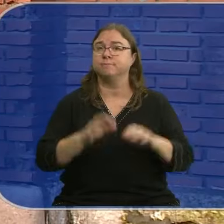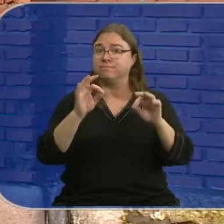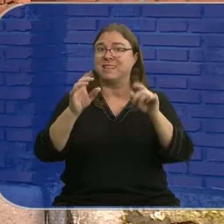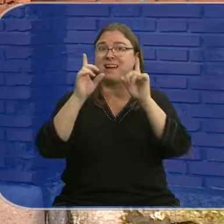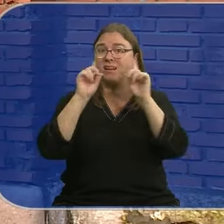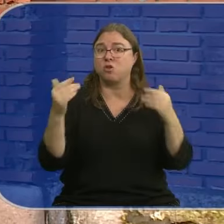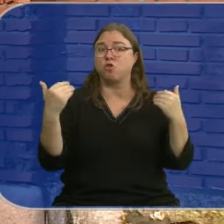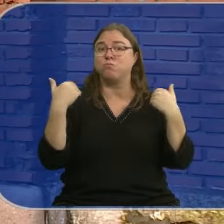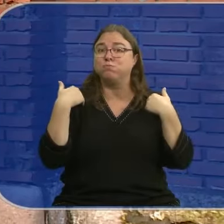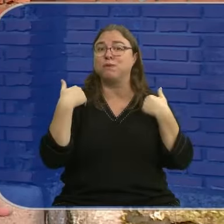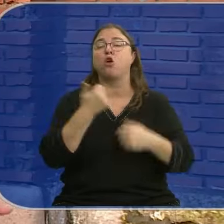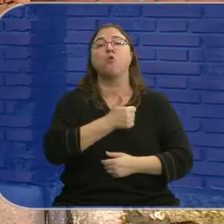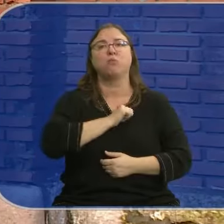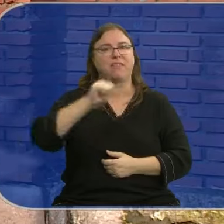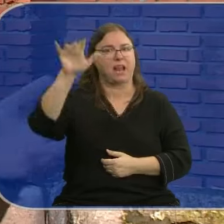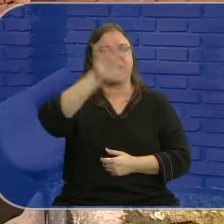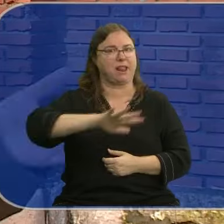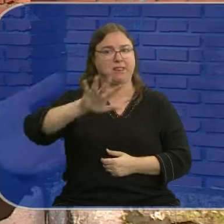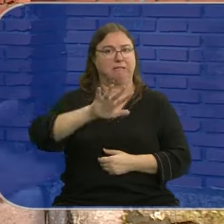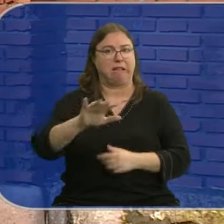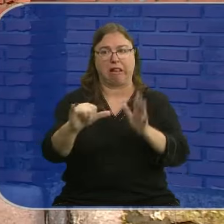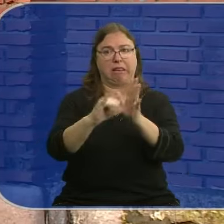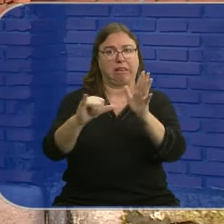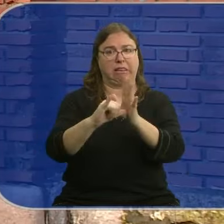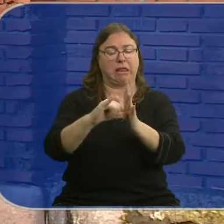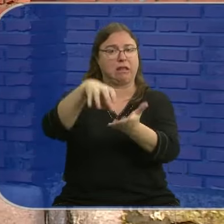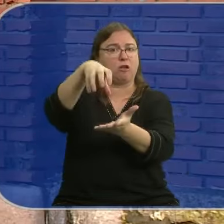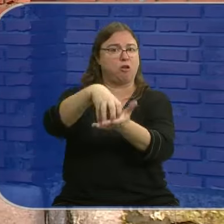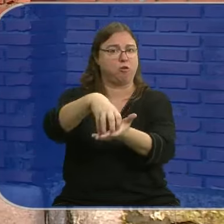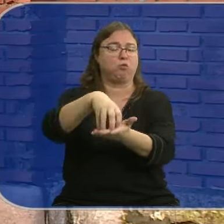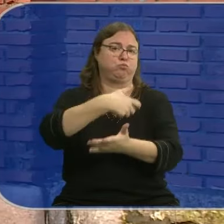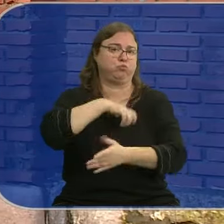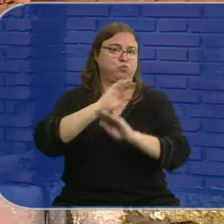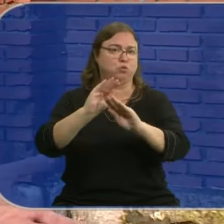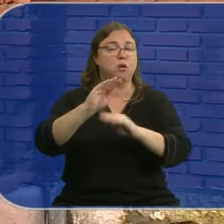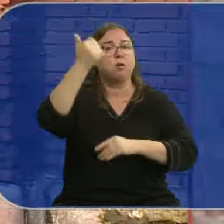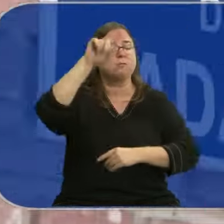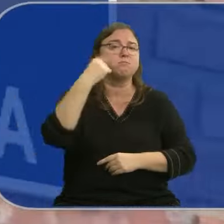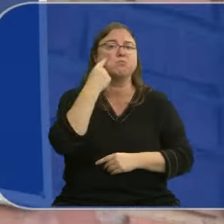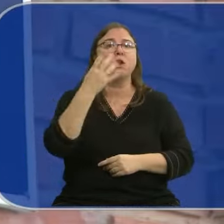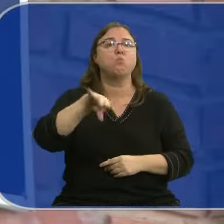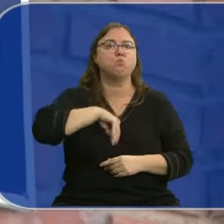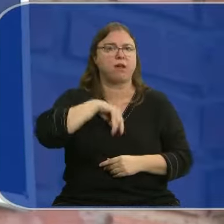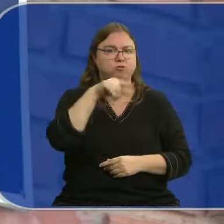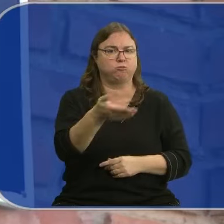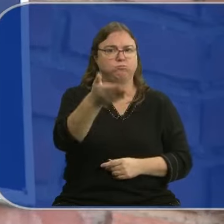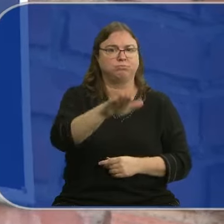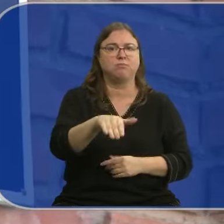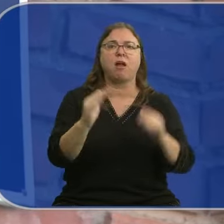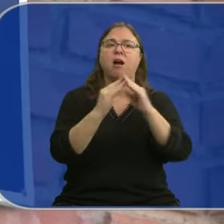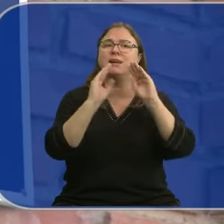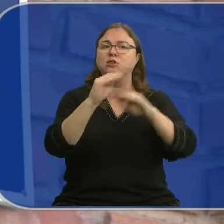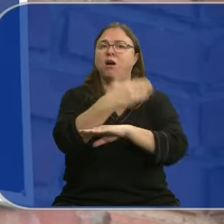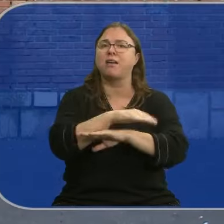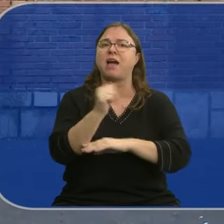El caso está en manos de la Policía Nacional, que tiene una comisaría a escasos metros de donde han ocurrido los hechos. Un hombre ha aparecido muerto aquí en su